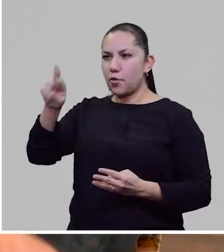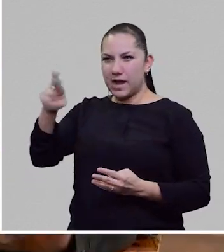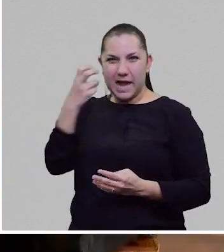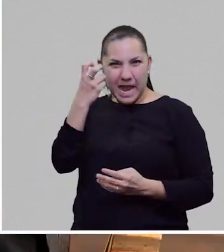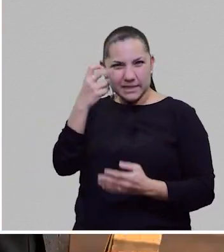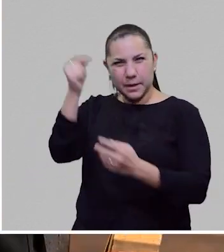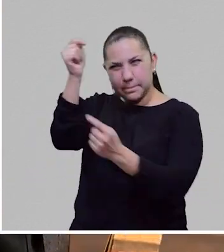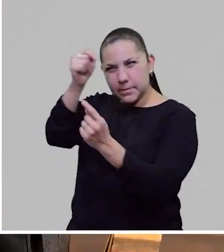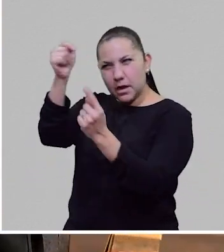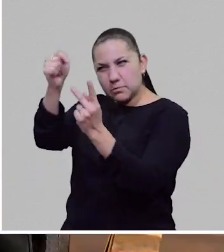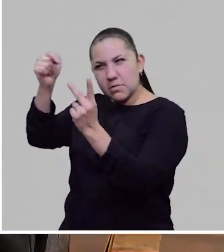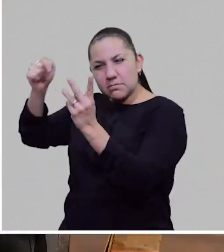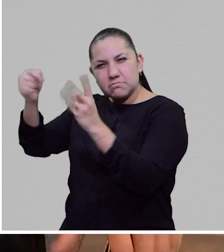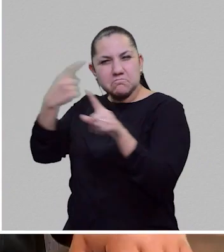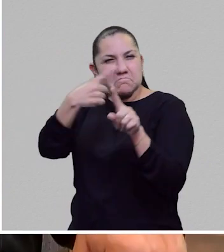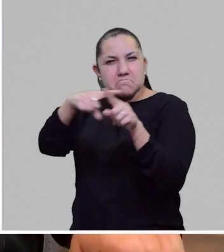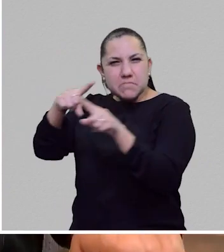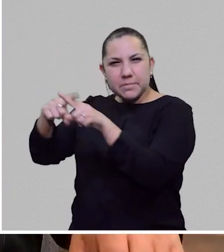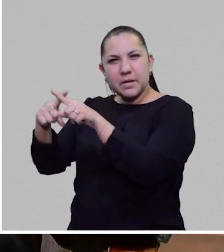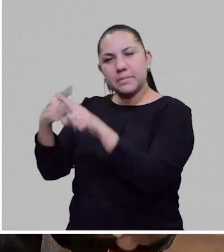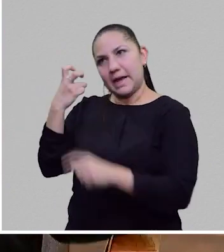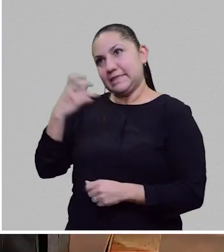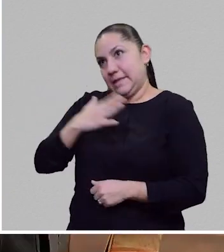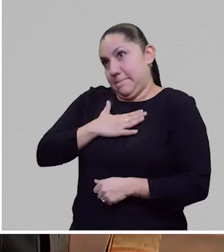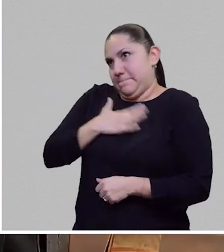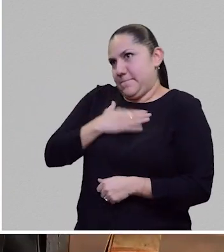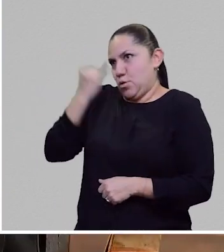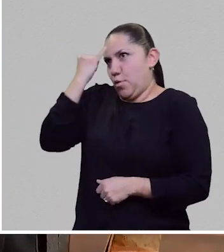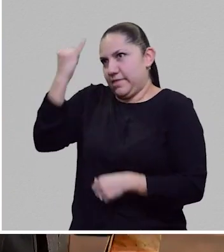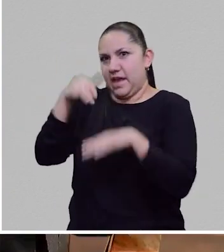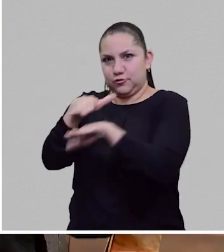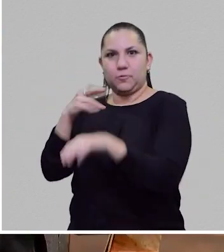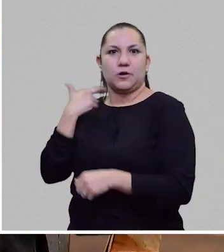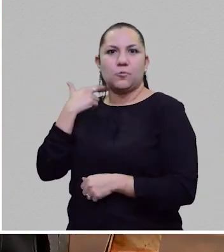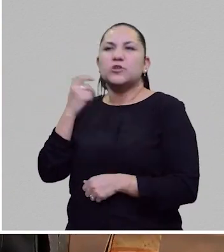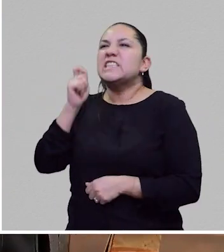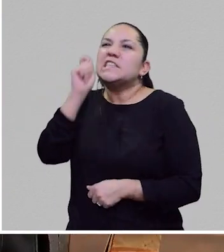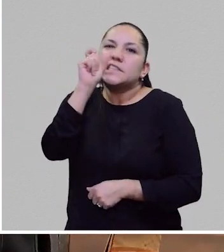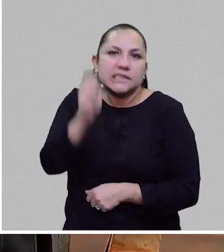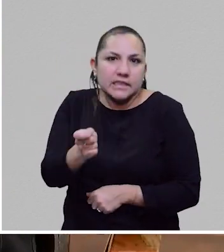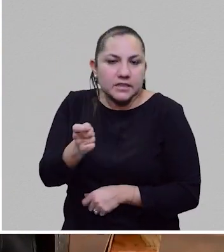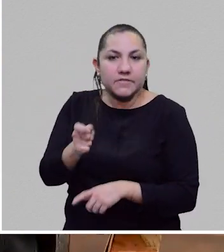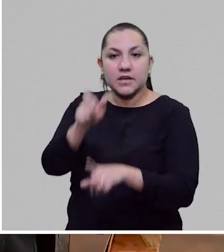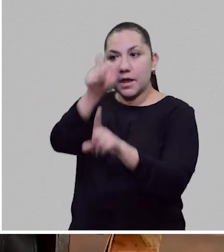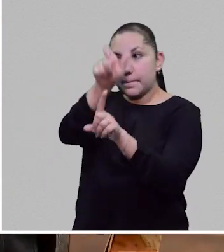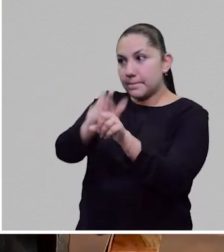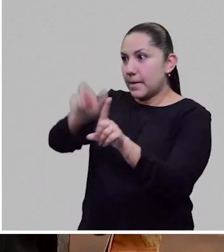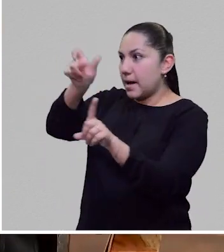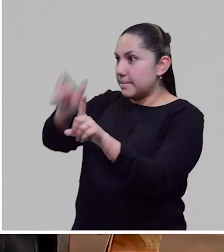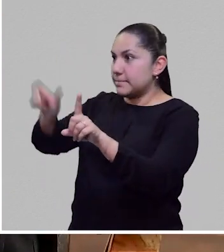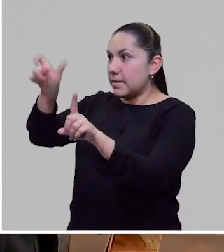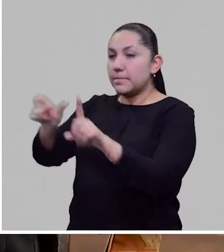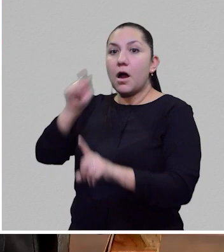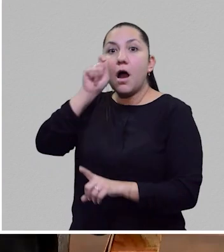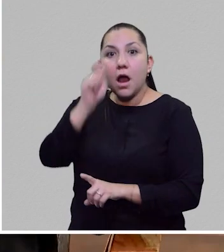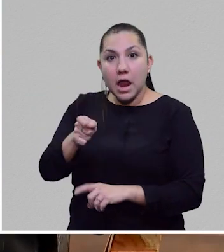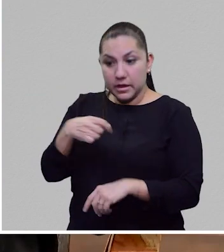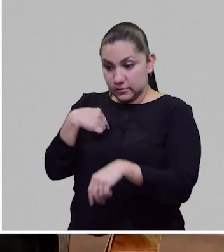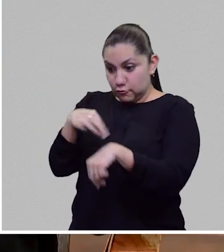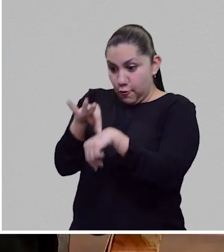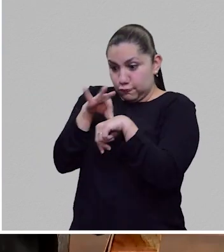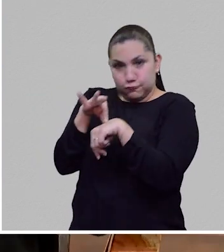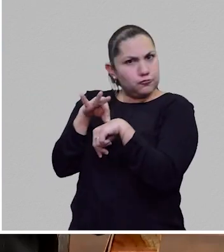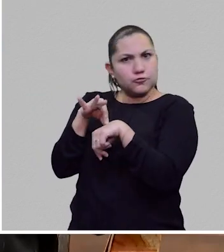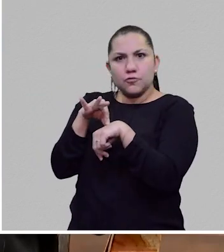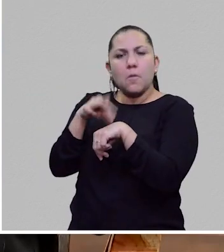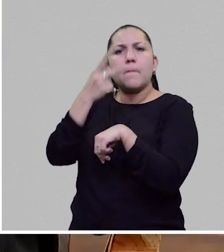fascinante que define como mi teoría personal del robot. Todos ellos son seres artificiales que descubren